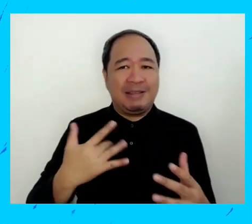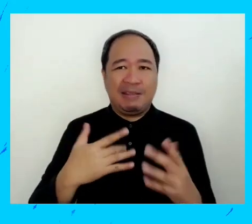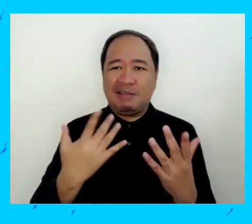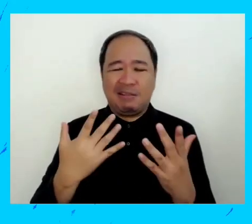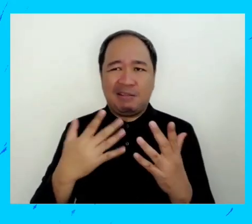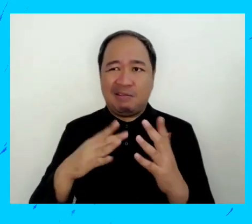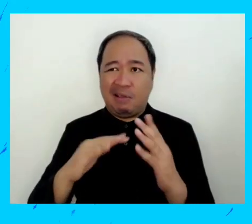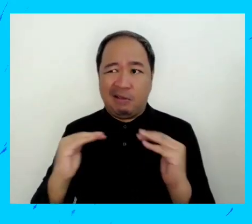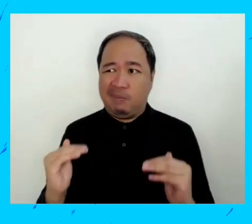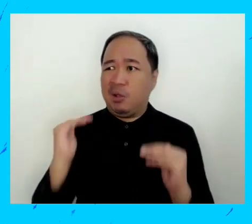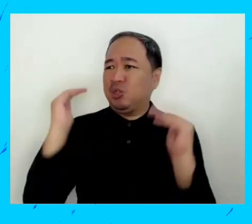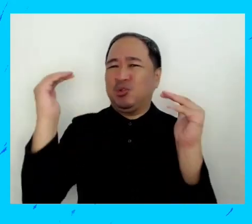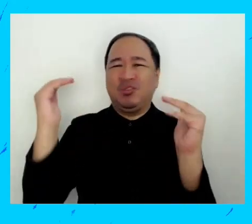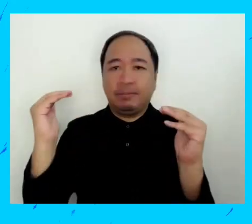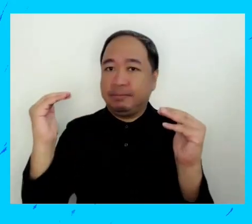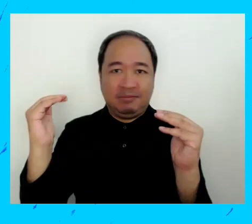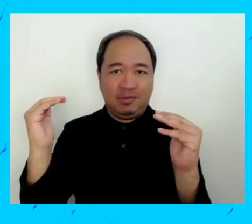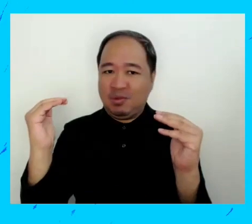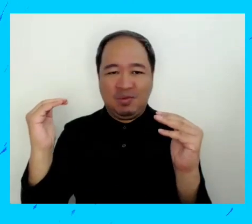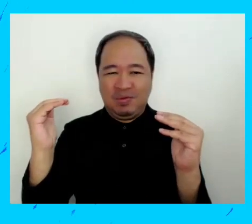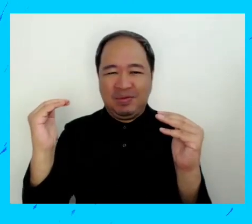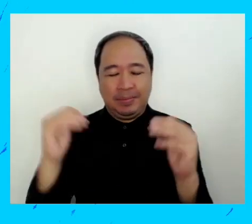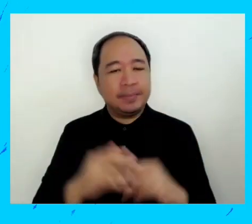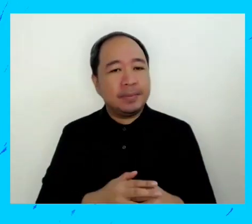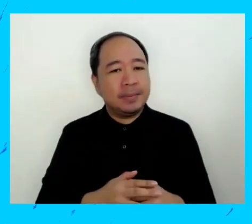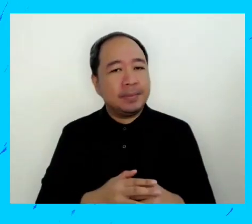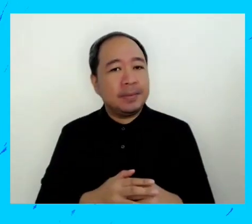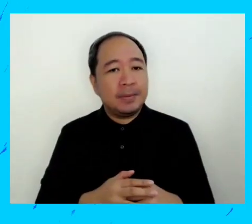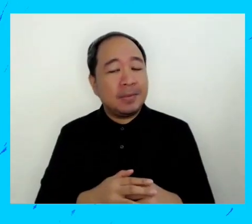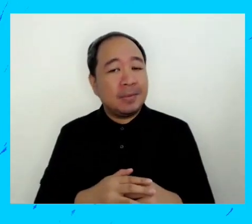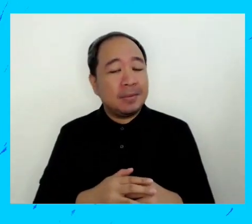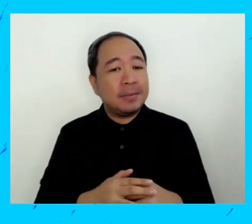emocionalmente inmaturos y el último